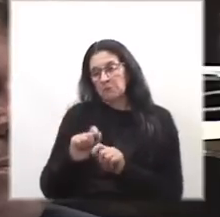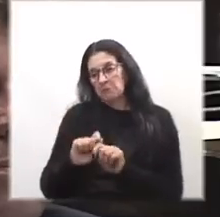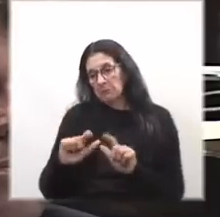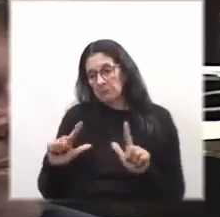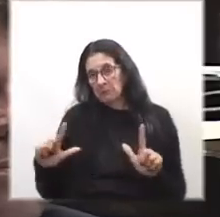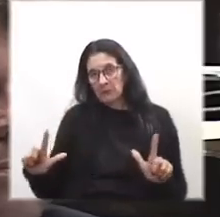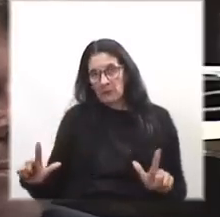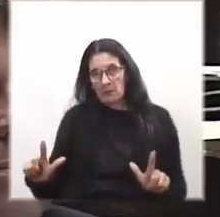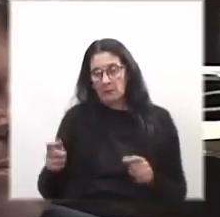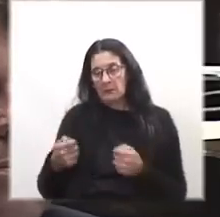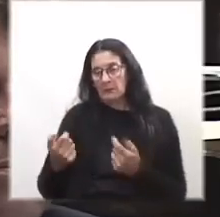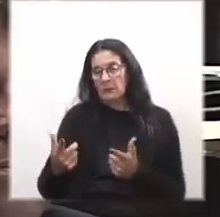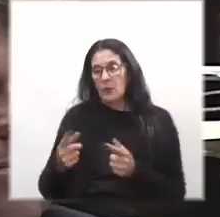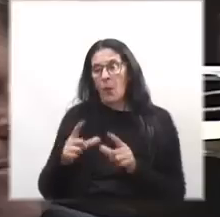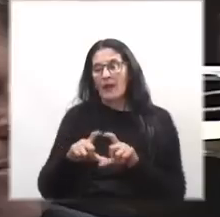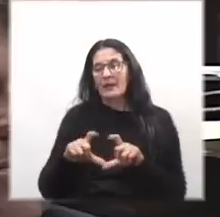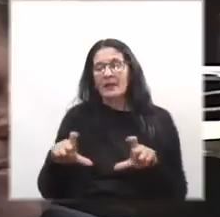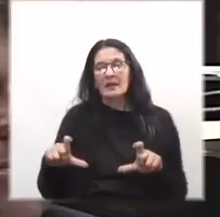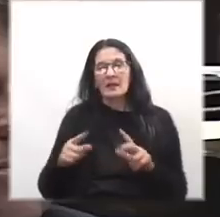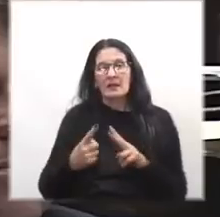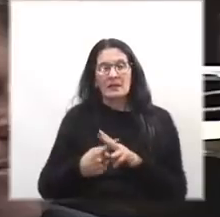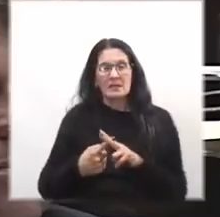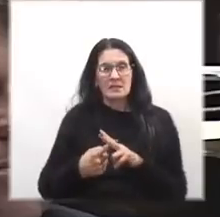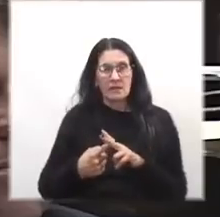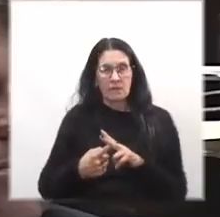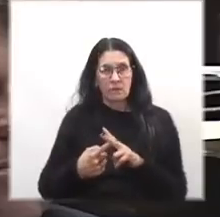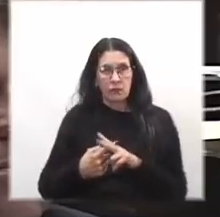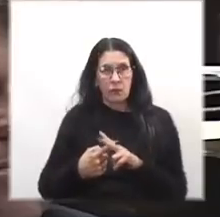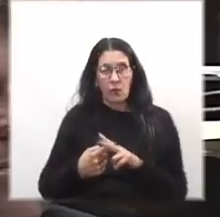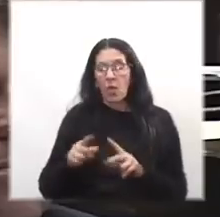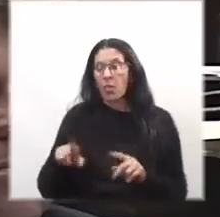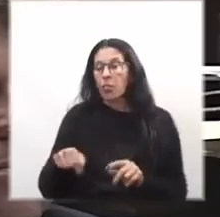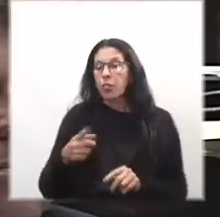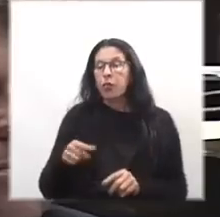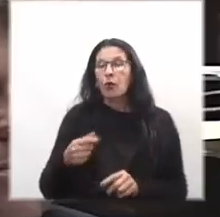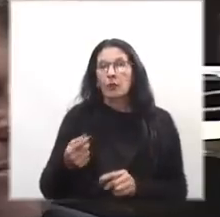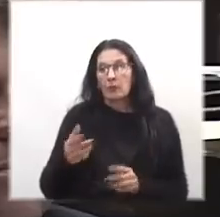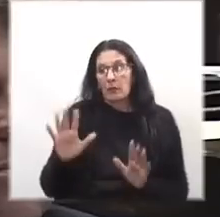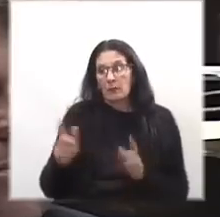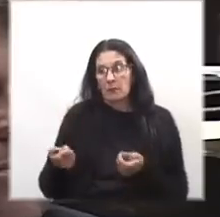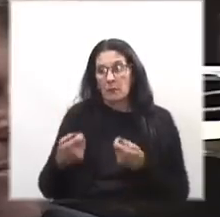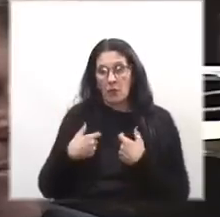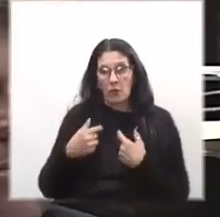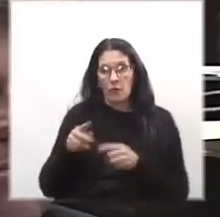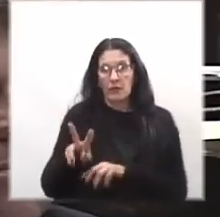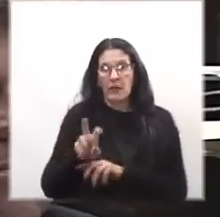le devolvió se le dio un recibo. Dice, ¿dónde sacó esa plata? Y me la dio la fiscalía.